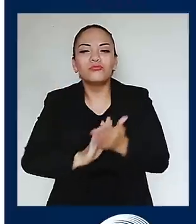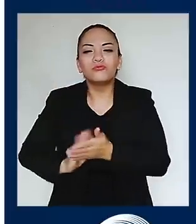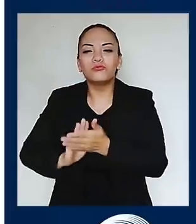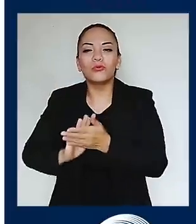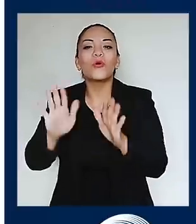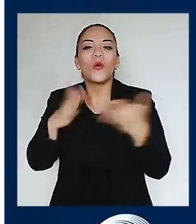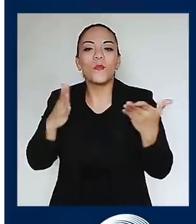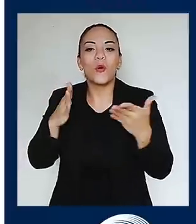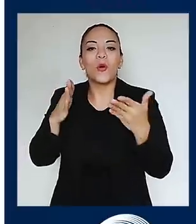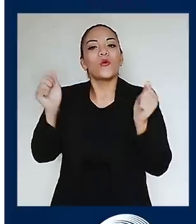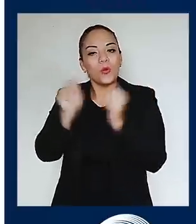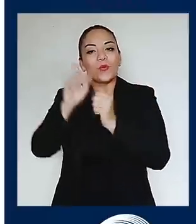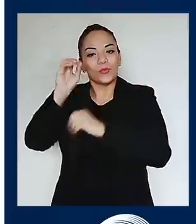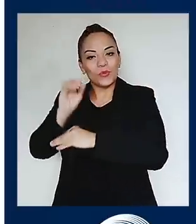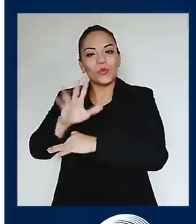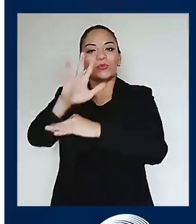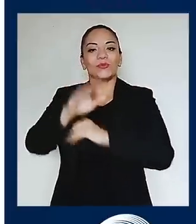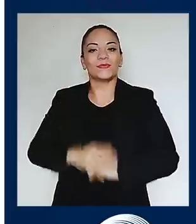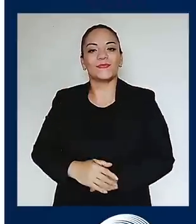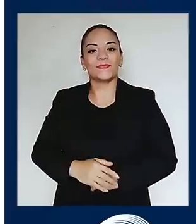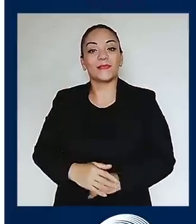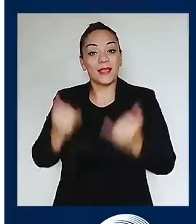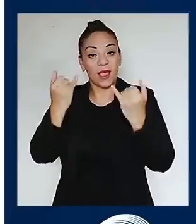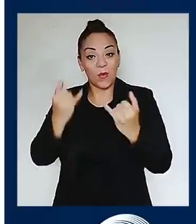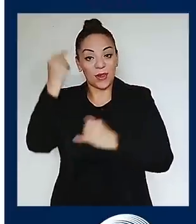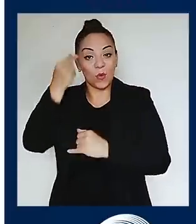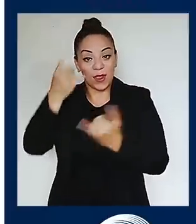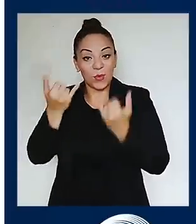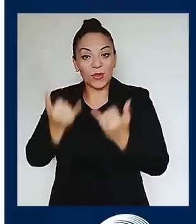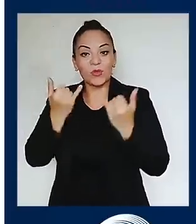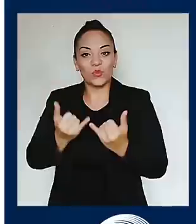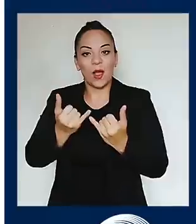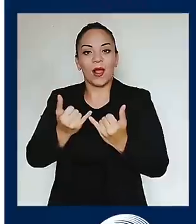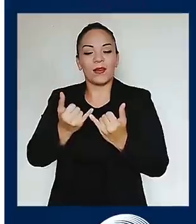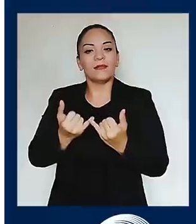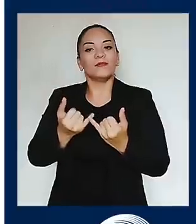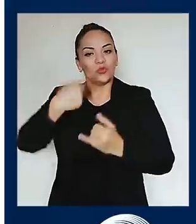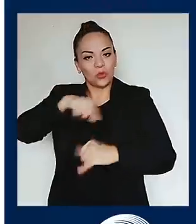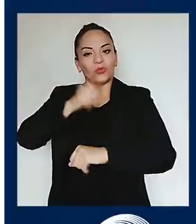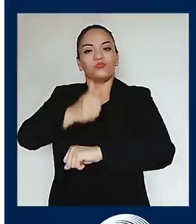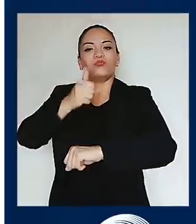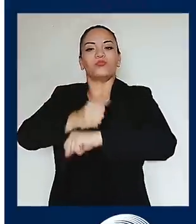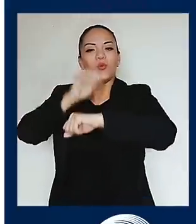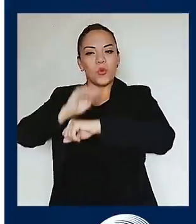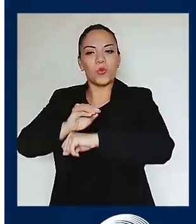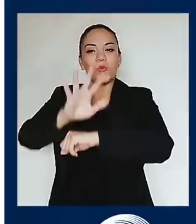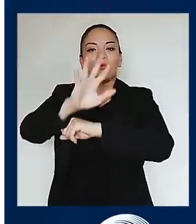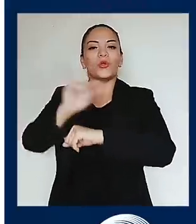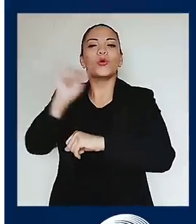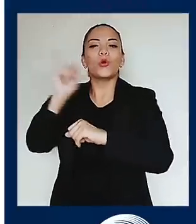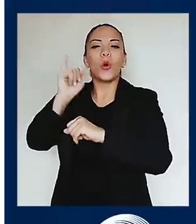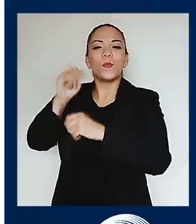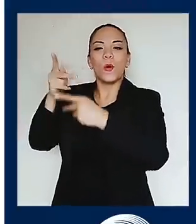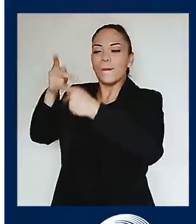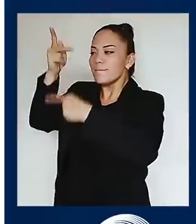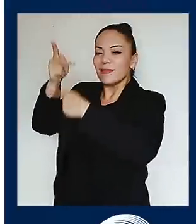Por eso, esta administración le ha puesto el foco, ha abierto las ventanas para que todo